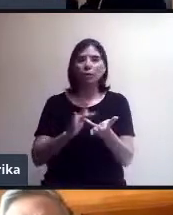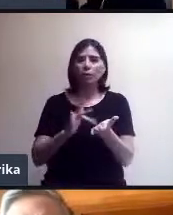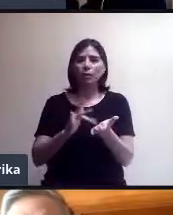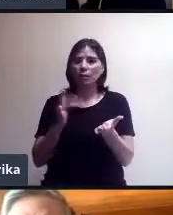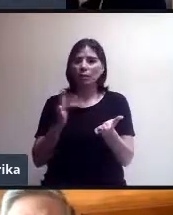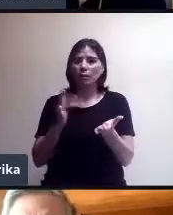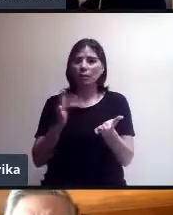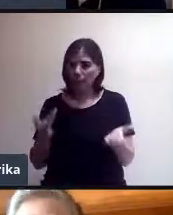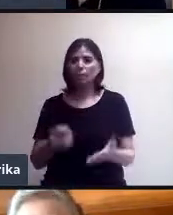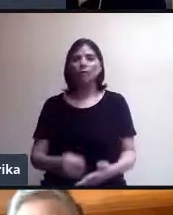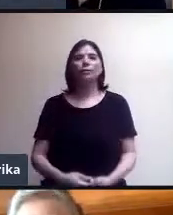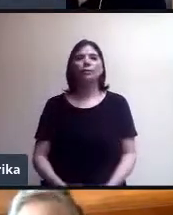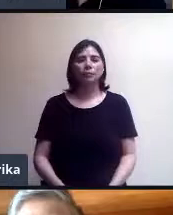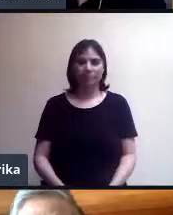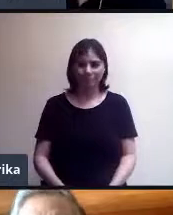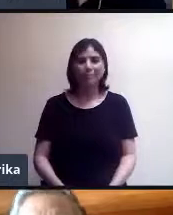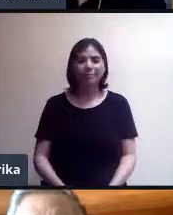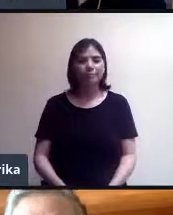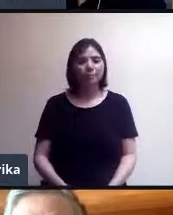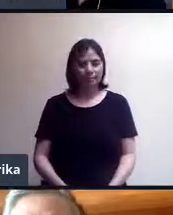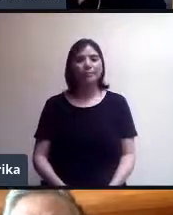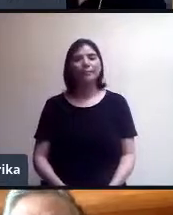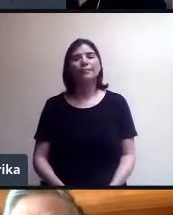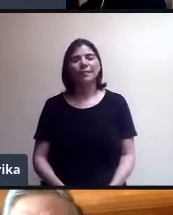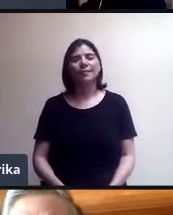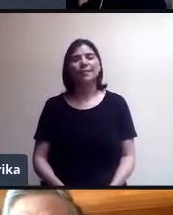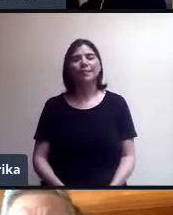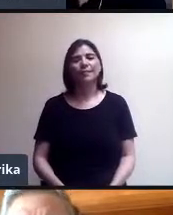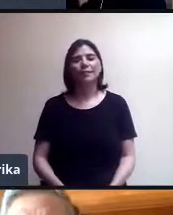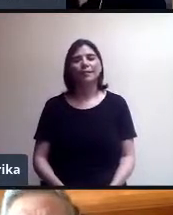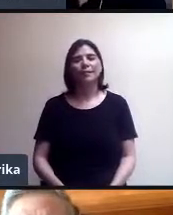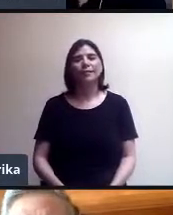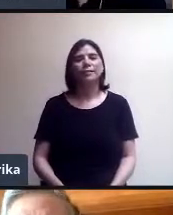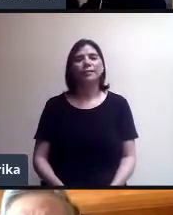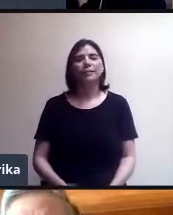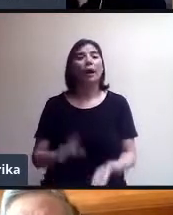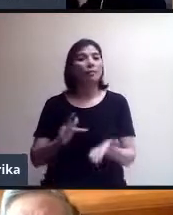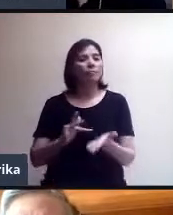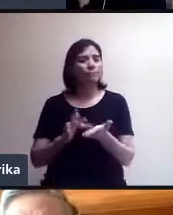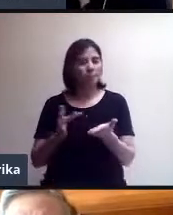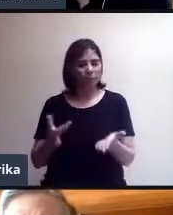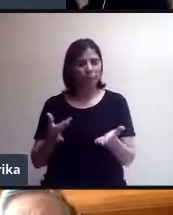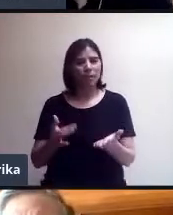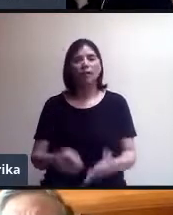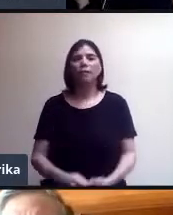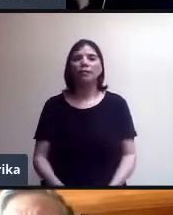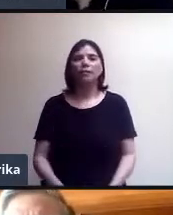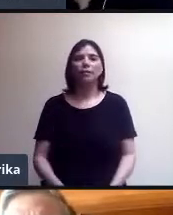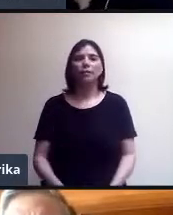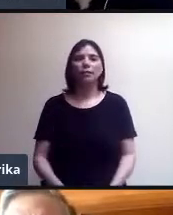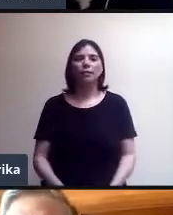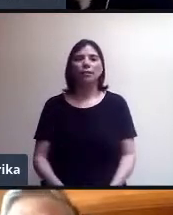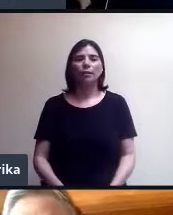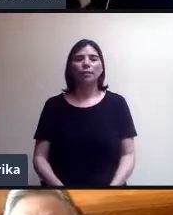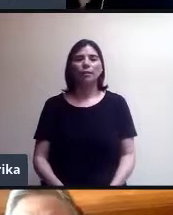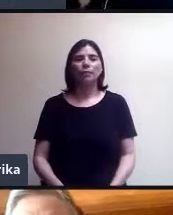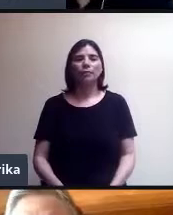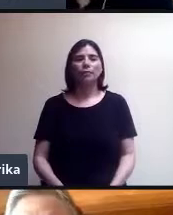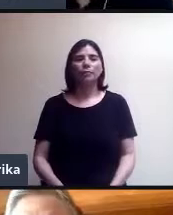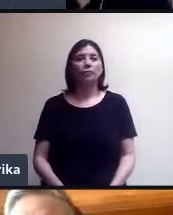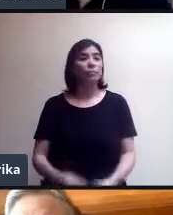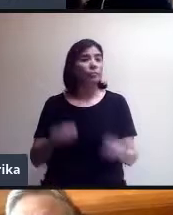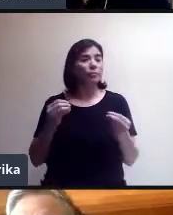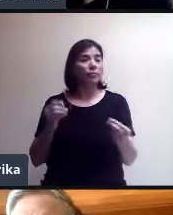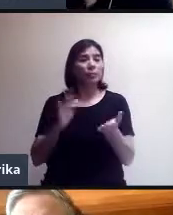Muchas gracias, Alejandra. Erika, muchas gracias. Muchas gracias por todo. Uncantado, doctor. Gracias. Estamos al orden. Muchas gracias,